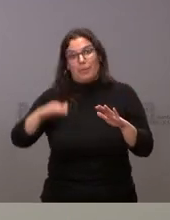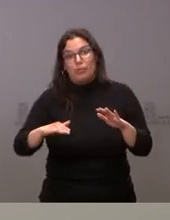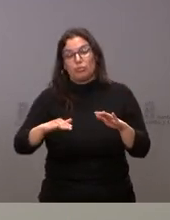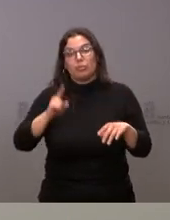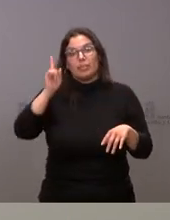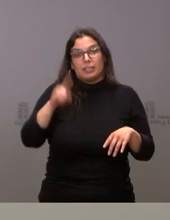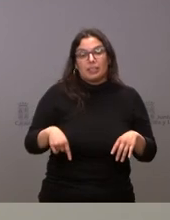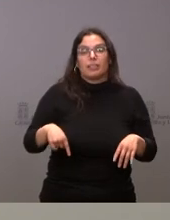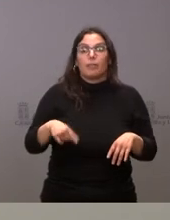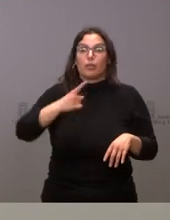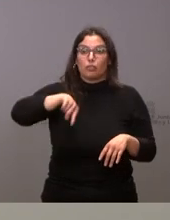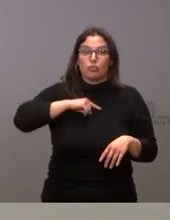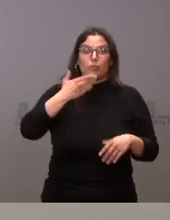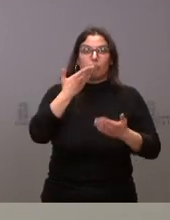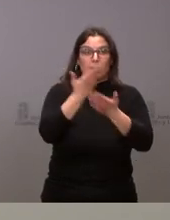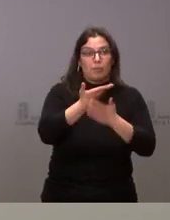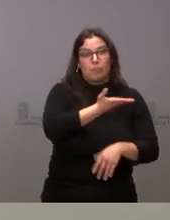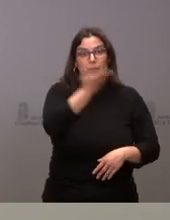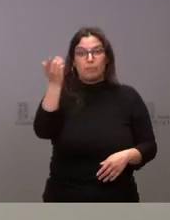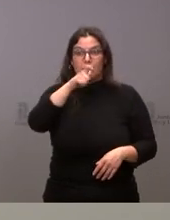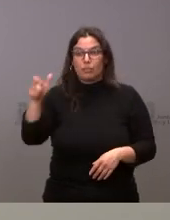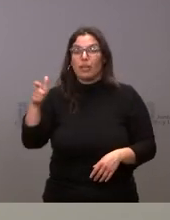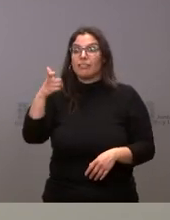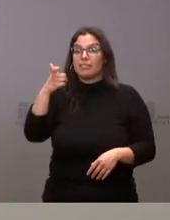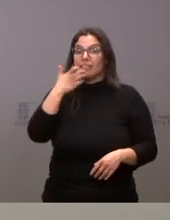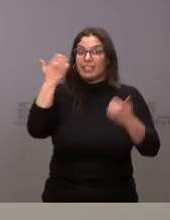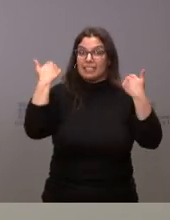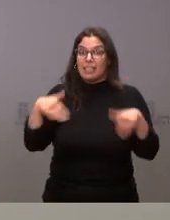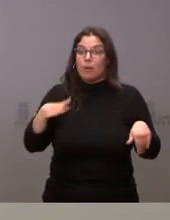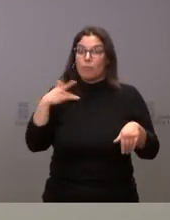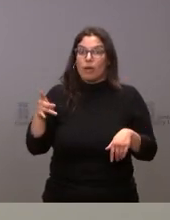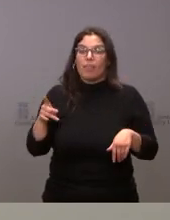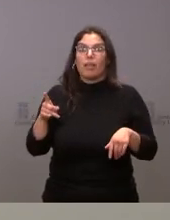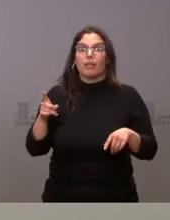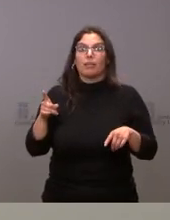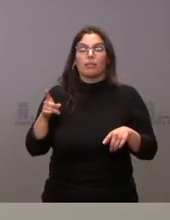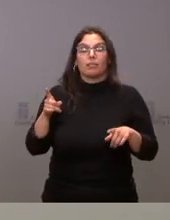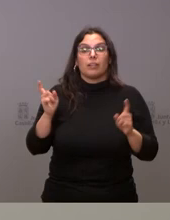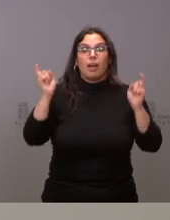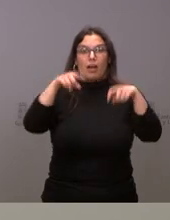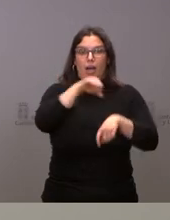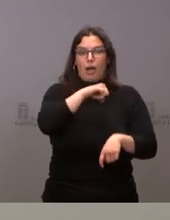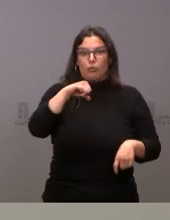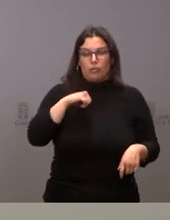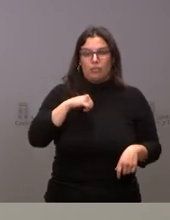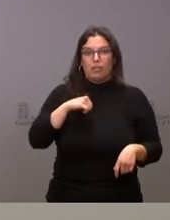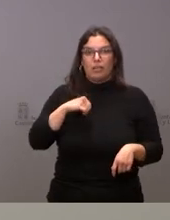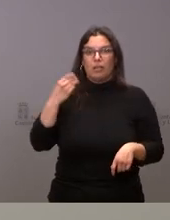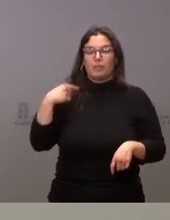comunicación hacemos un llamamiento para esta autocita ya no está funcionando el sistema ordinario de las repescas